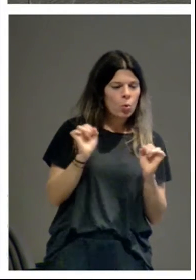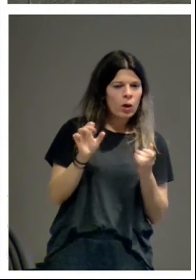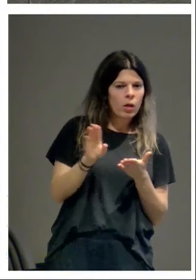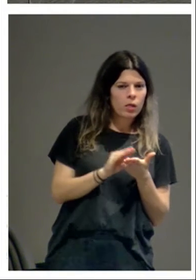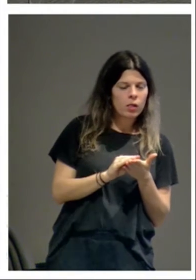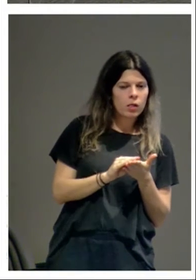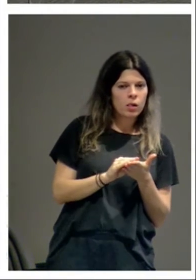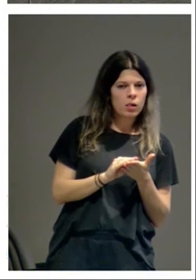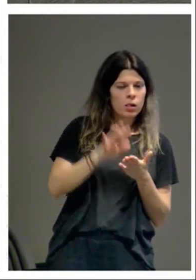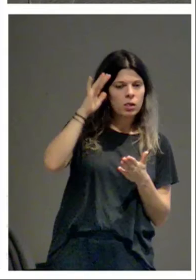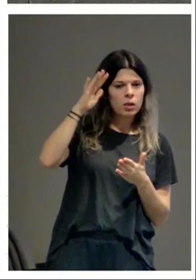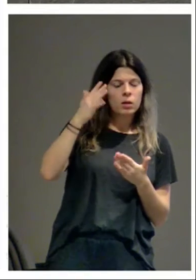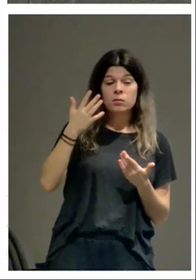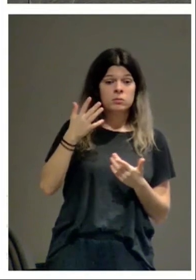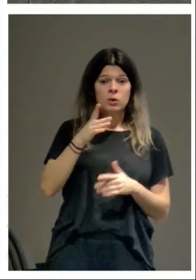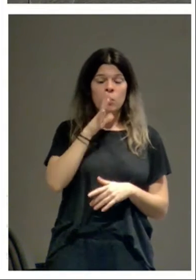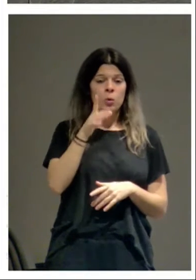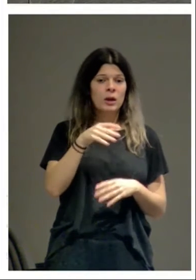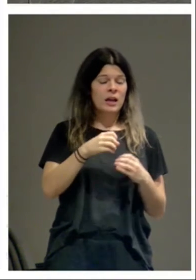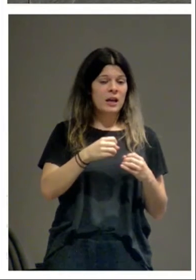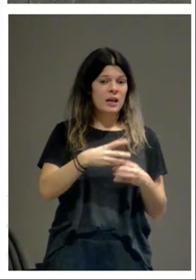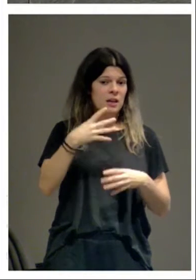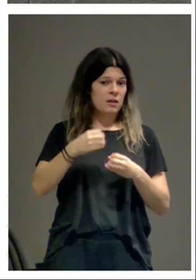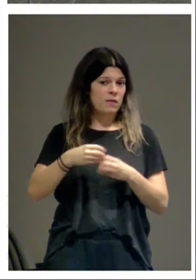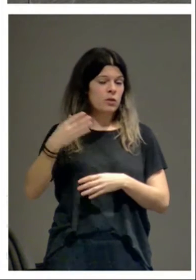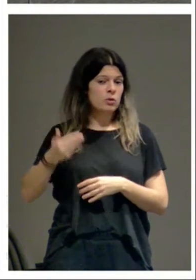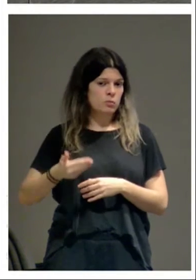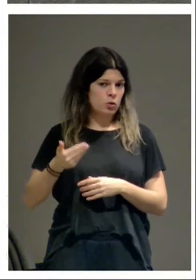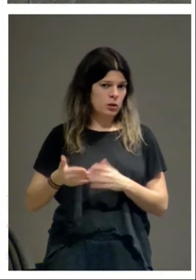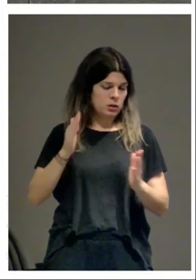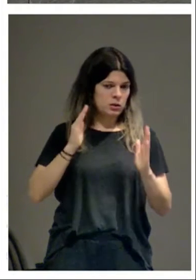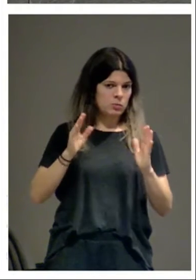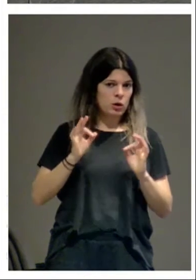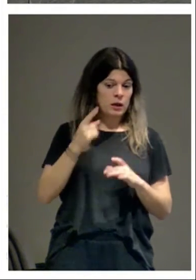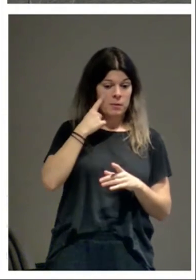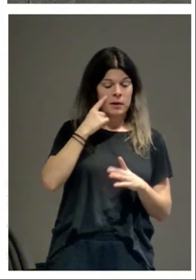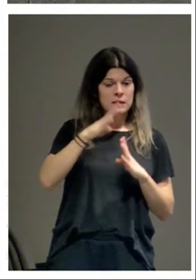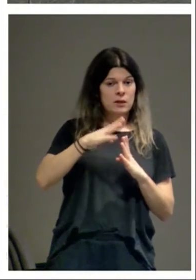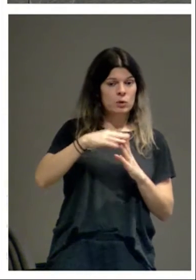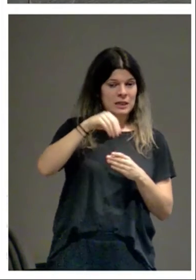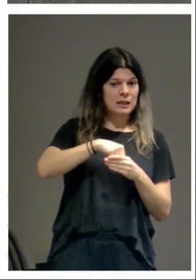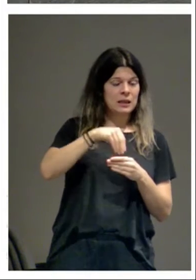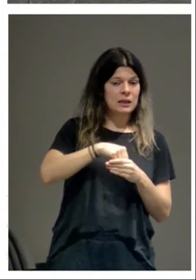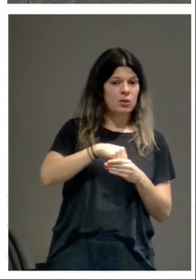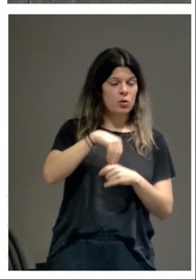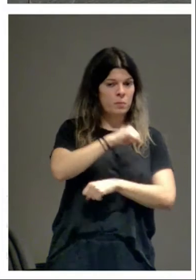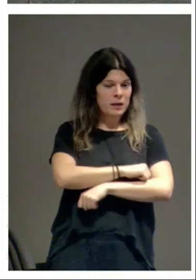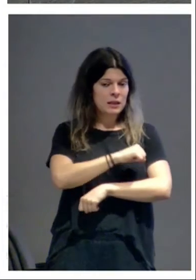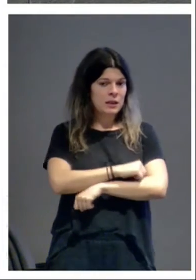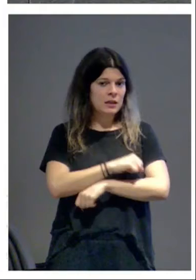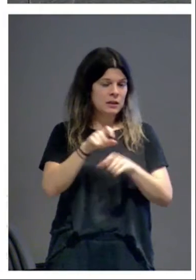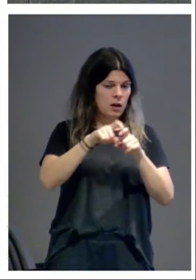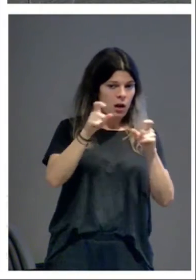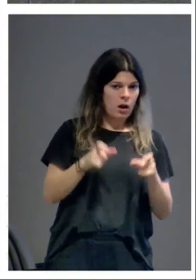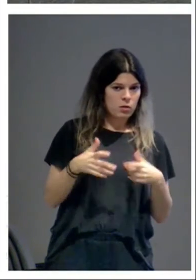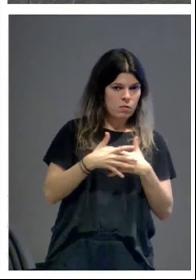No. Porque eran dos edificios importantes de la época. Aquí tienen el interior de Sangüesa con combinación de ventanas y arcos ciegos.